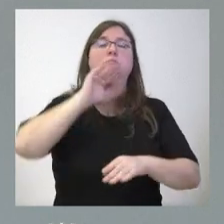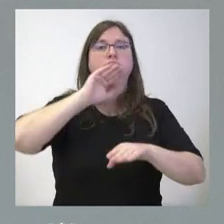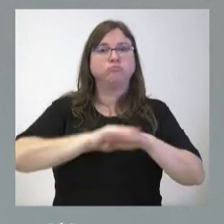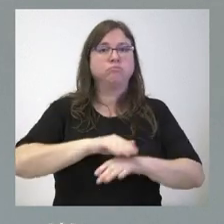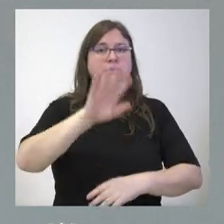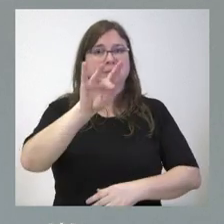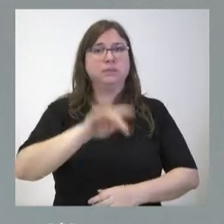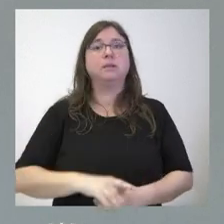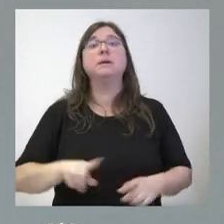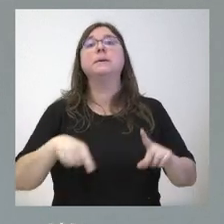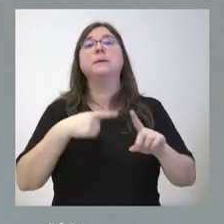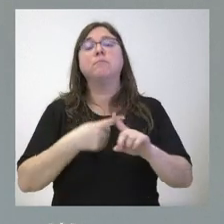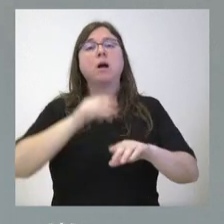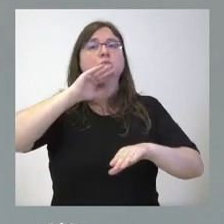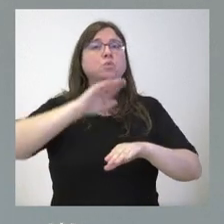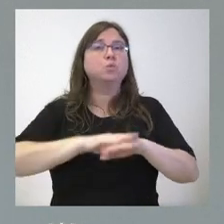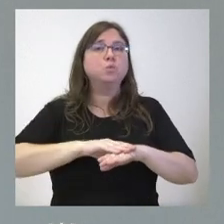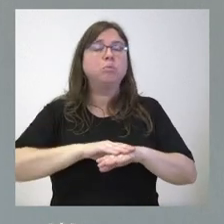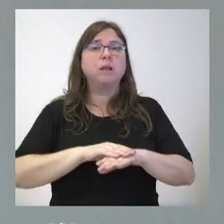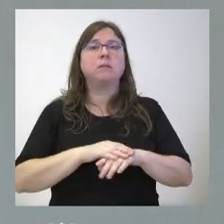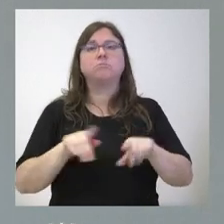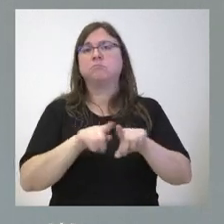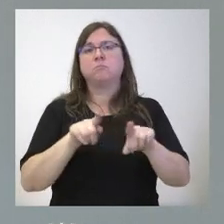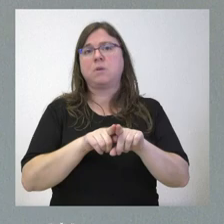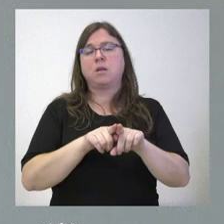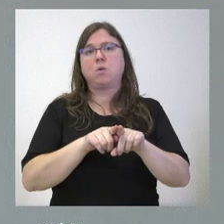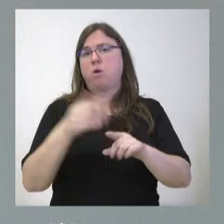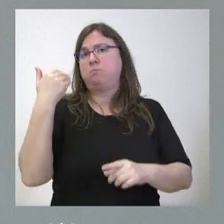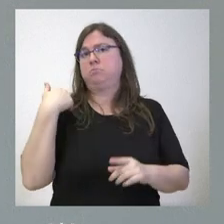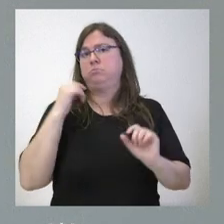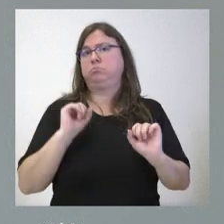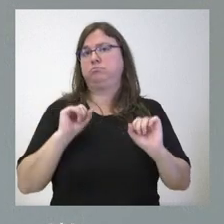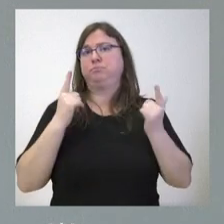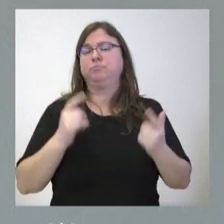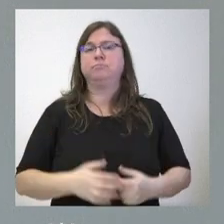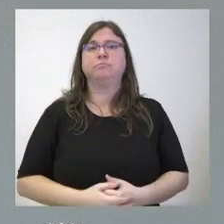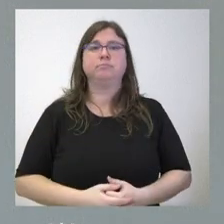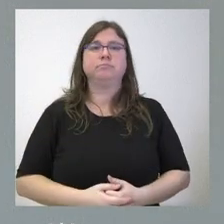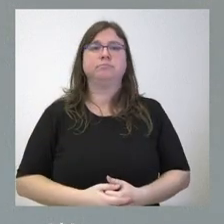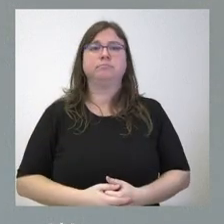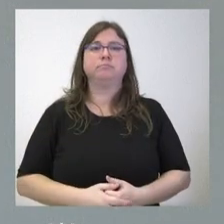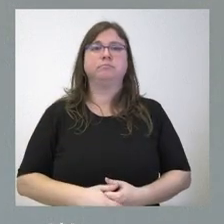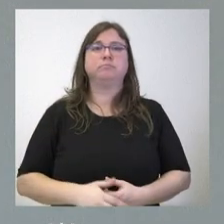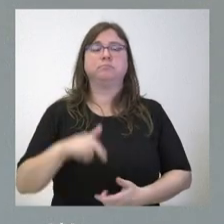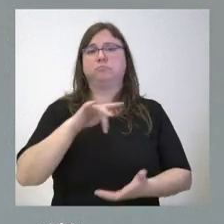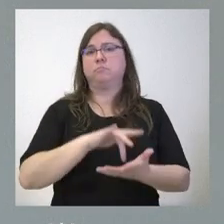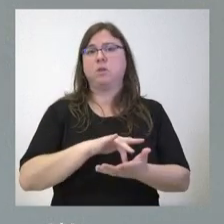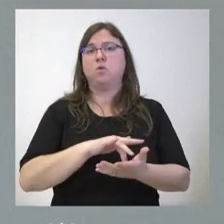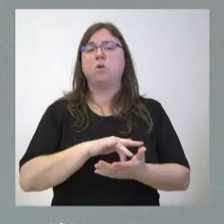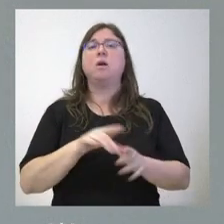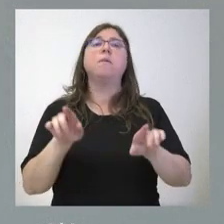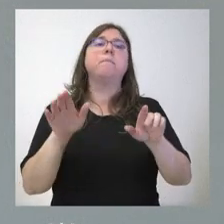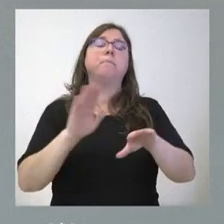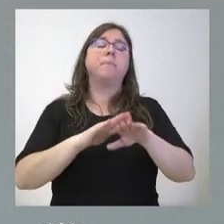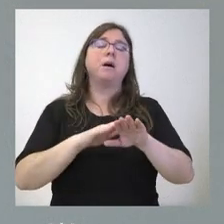y se están cumpliendo al ritmo que se estableció también en esa intervención en la sede de las